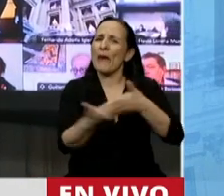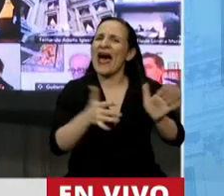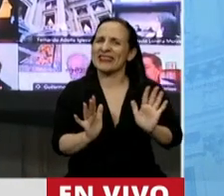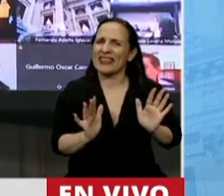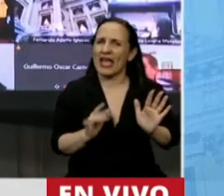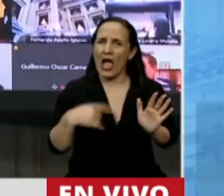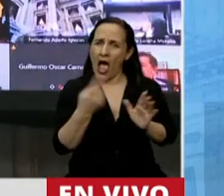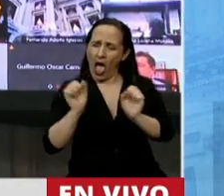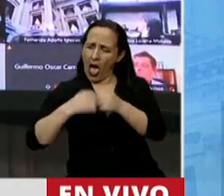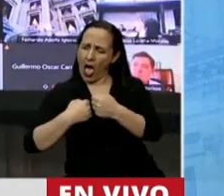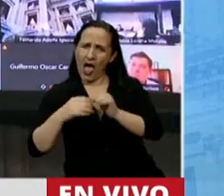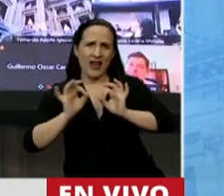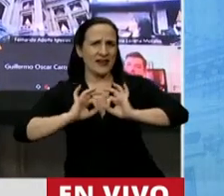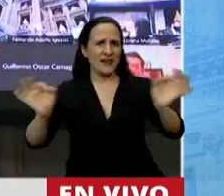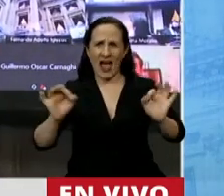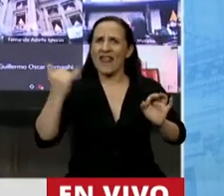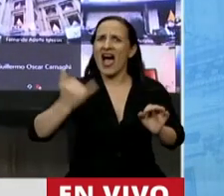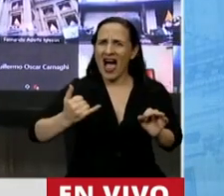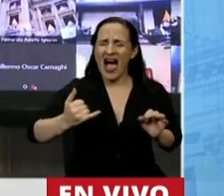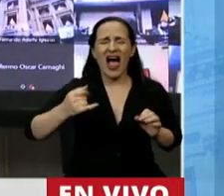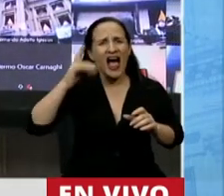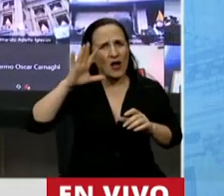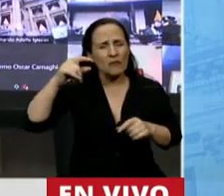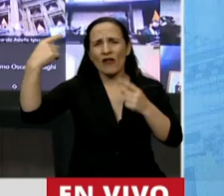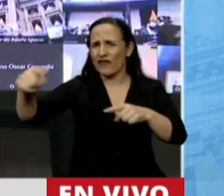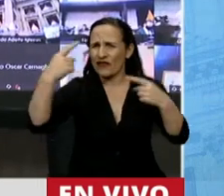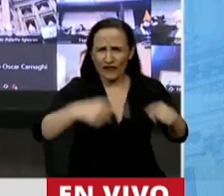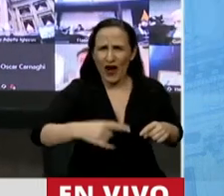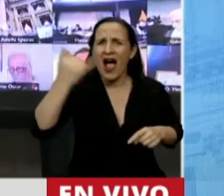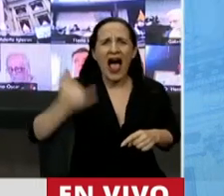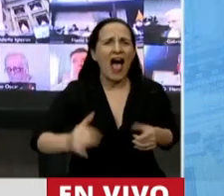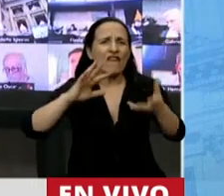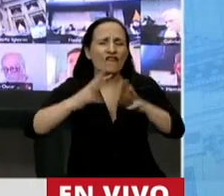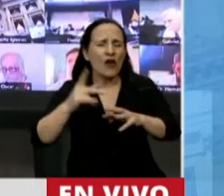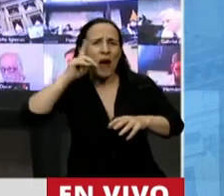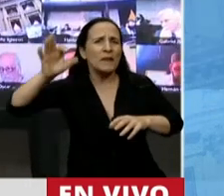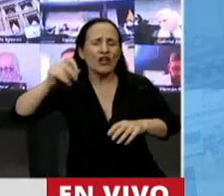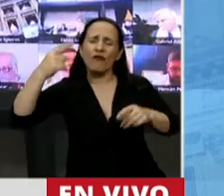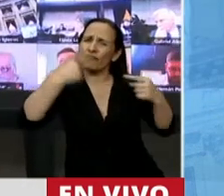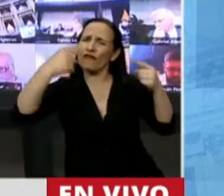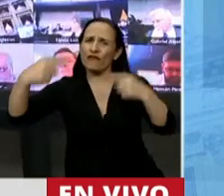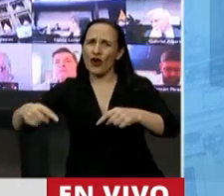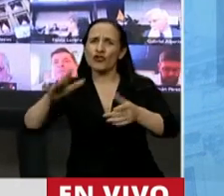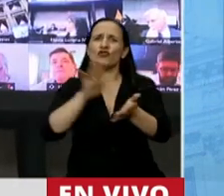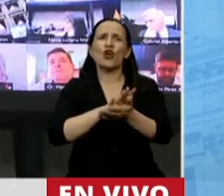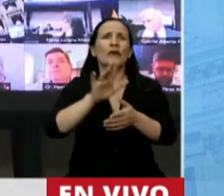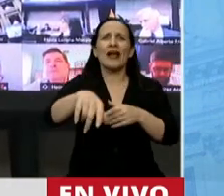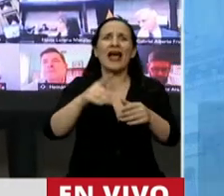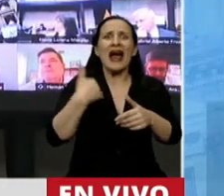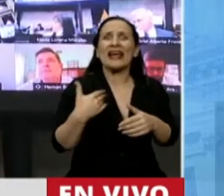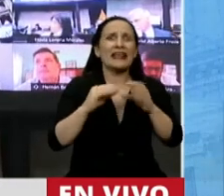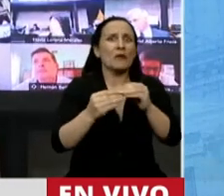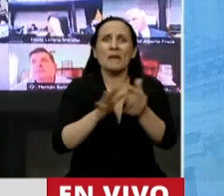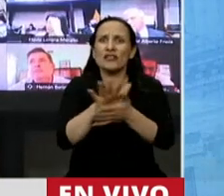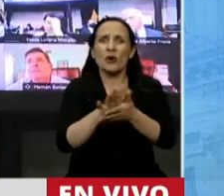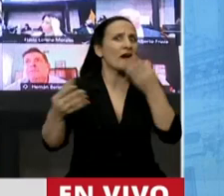nada que esconder. Porque tenemos sanas diferencias. Porque tenemos una visión distinta de cómo resolver los problemas de la Argentina.